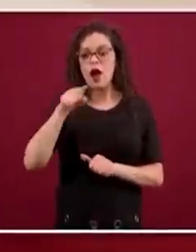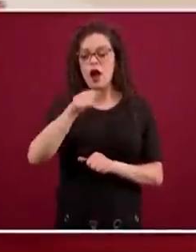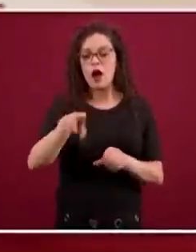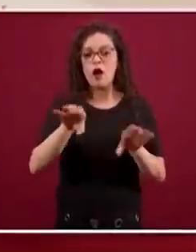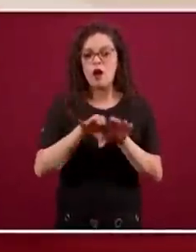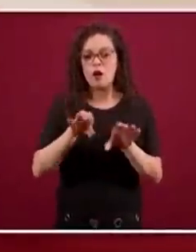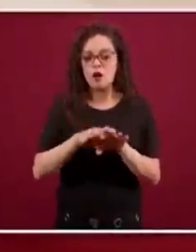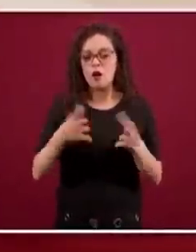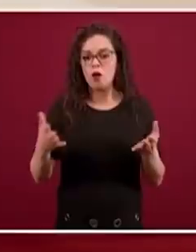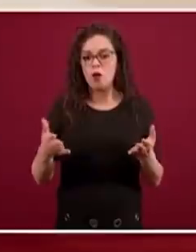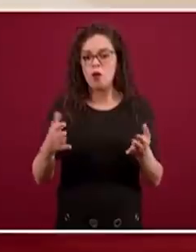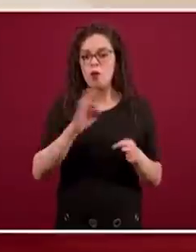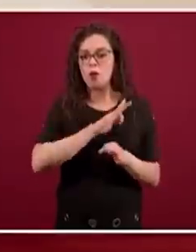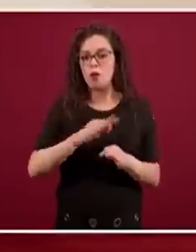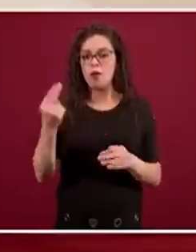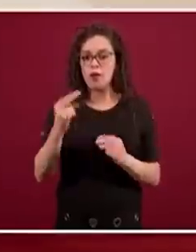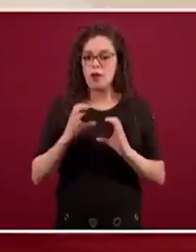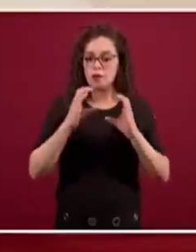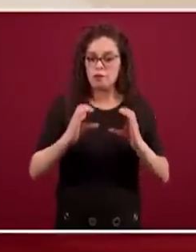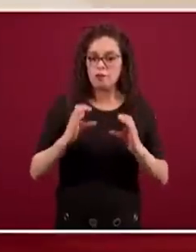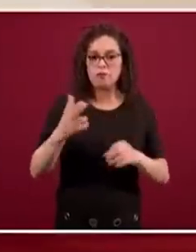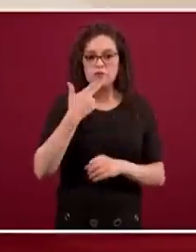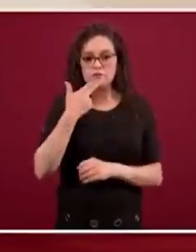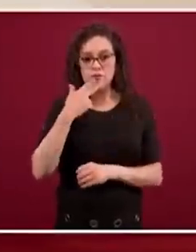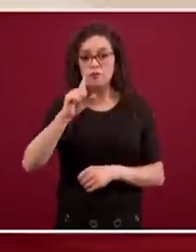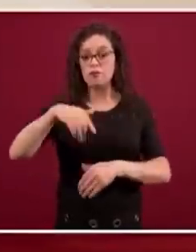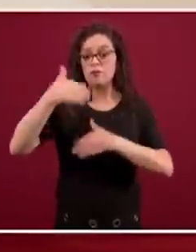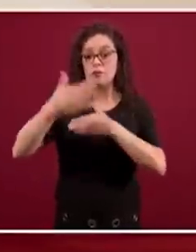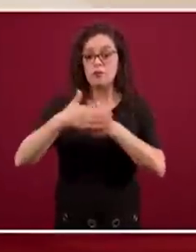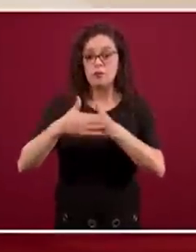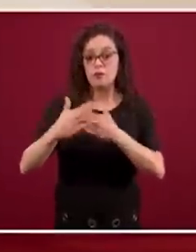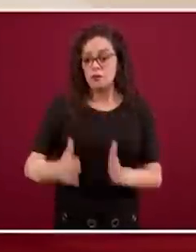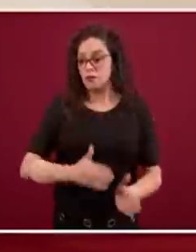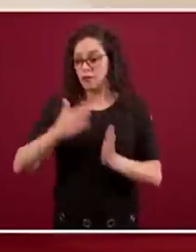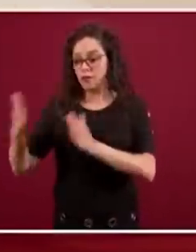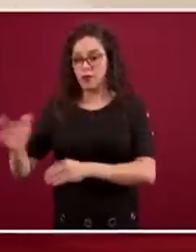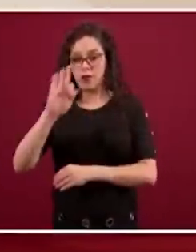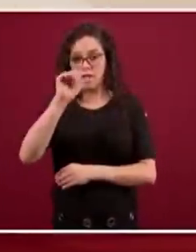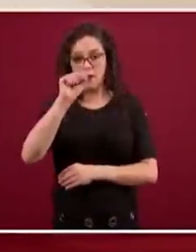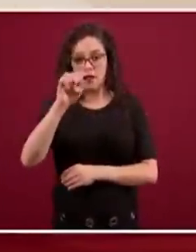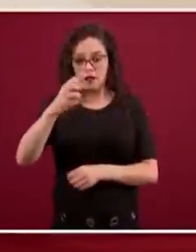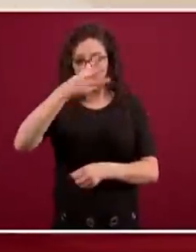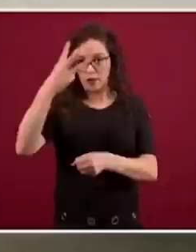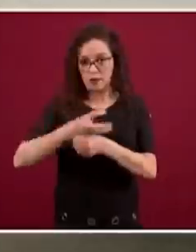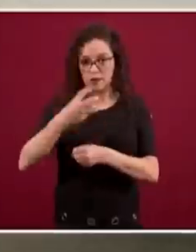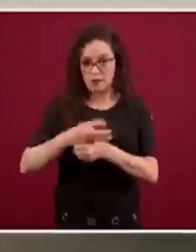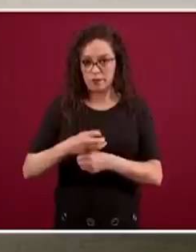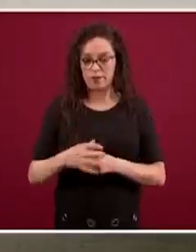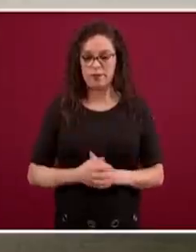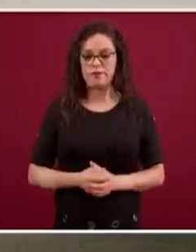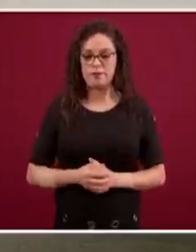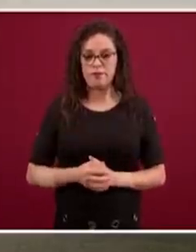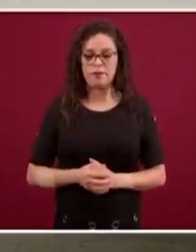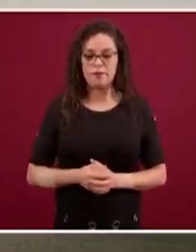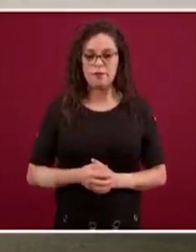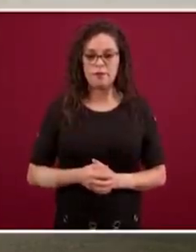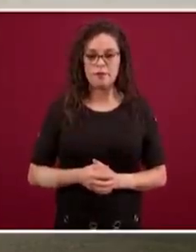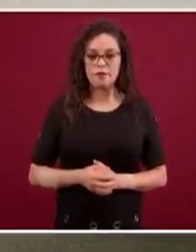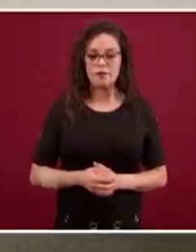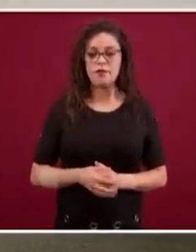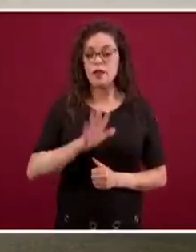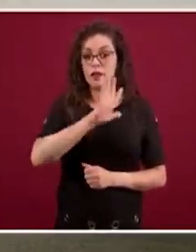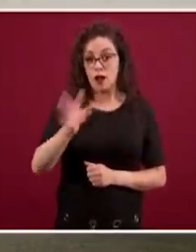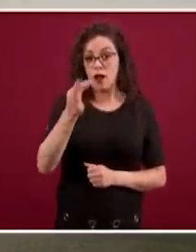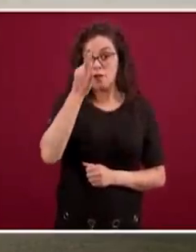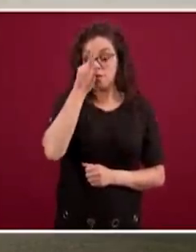3. Y aprovecho para contestar su pregunta, ¿qué tan cerca estamos? Estamos muy cerca. Efectivamente, llevo 15 días diciendo ya mero viene la fase